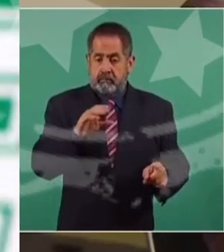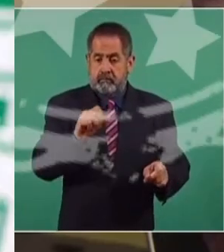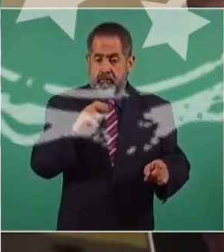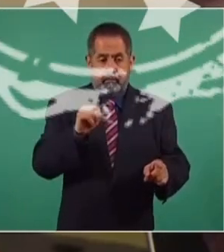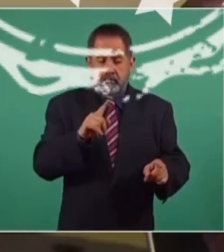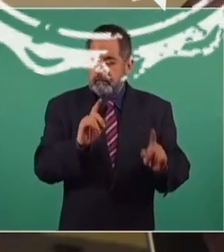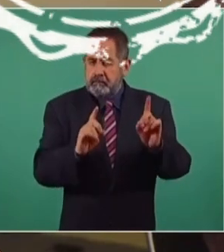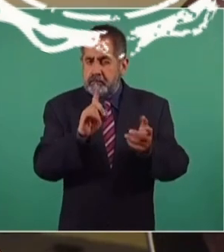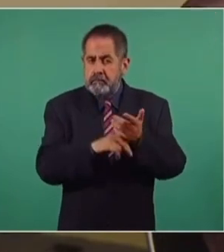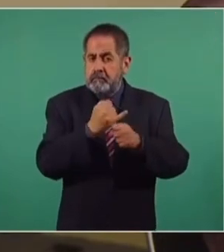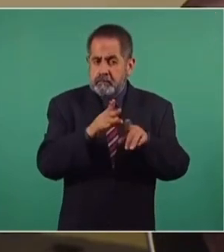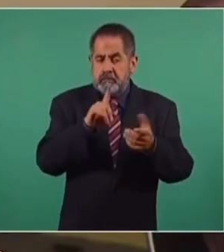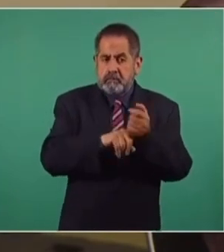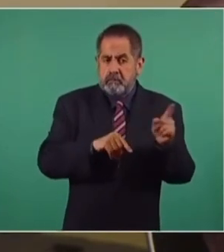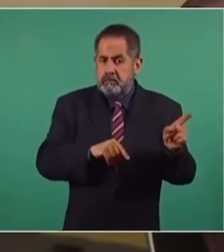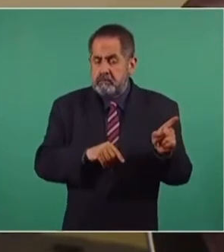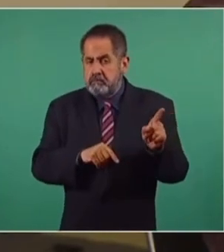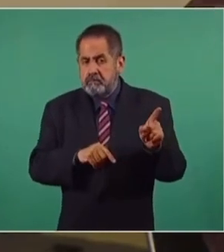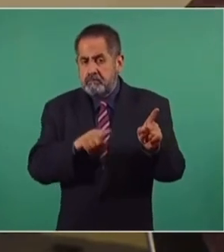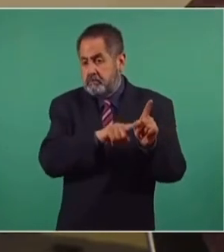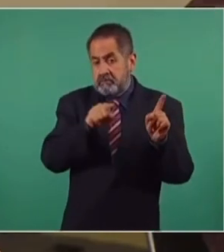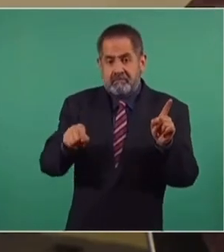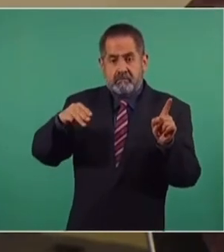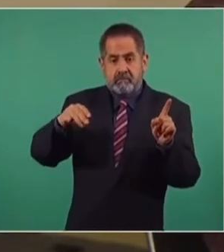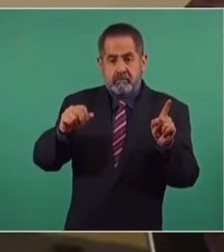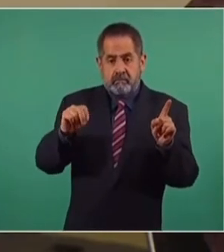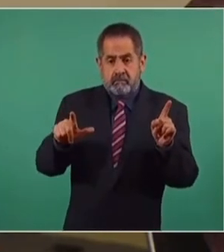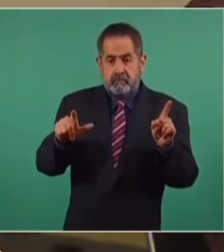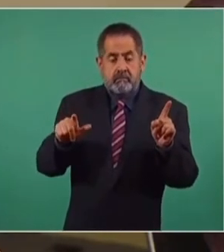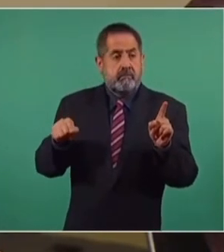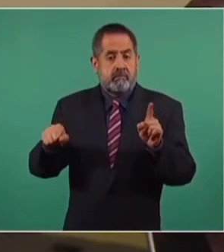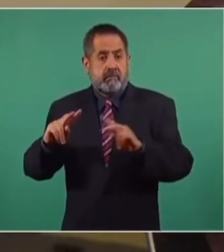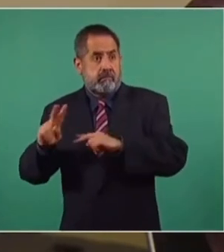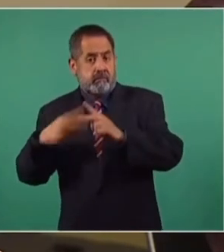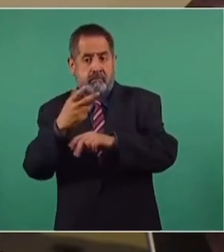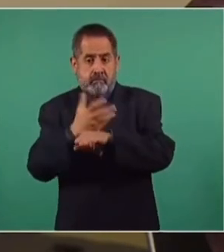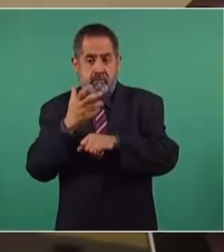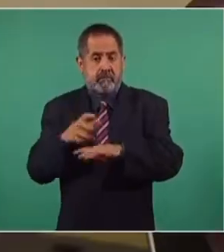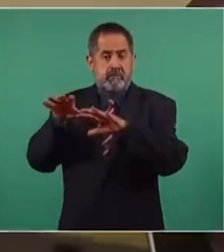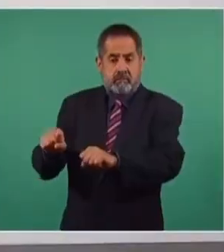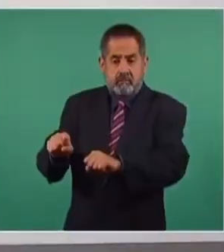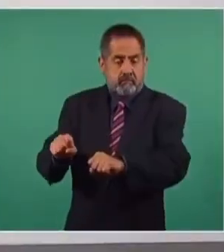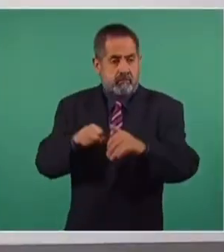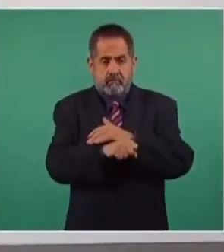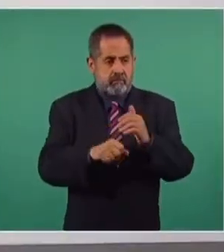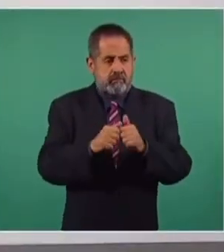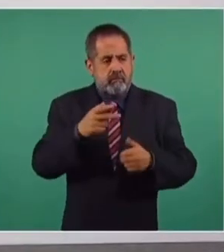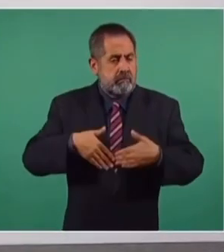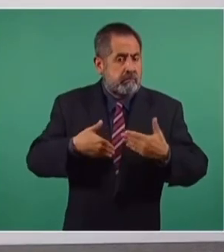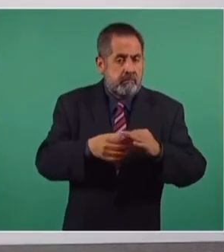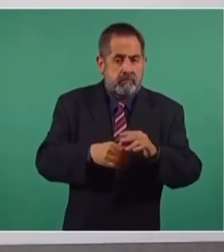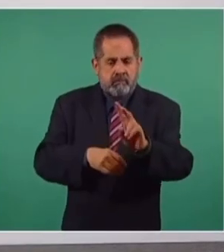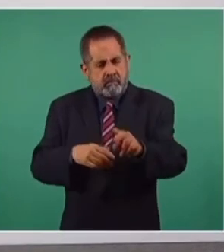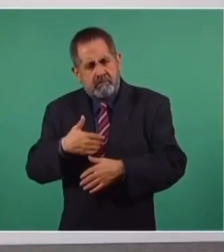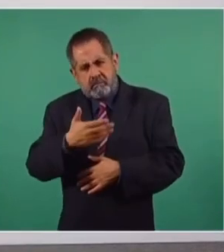¿Hay indicios o hay información de que si Manuel Bartlett va a Estados Unidos será detenido para que declare sobre No tengo yo información sobre eso.